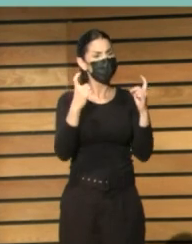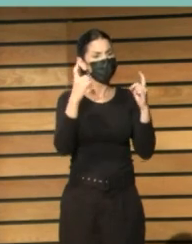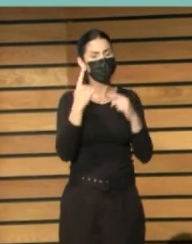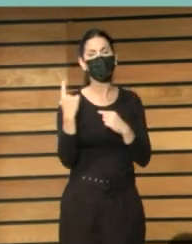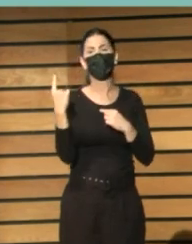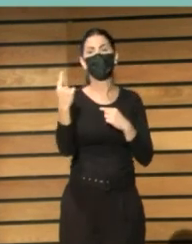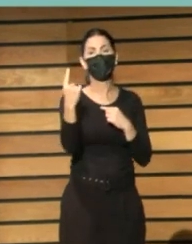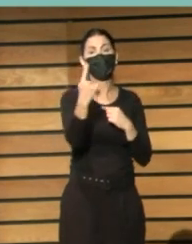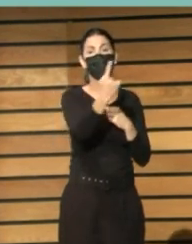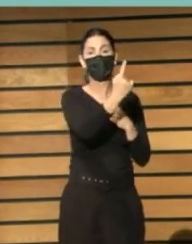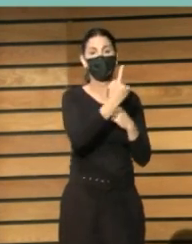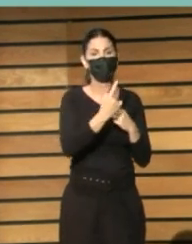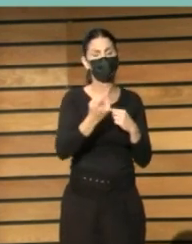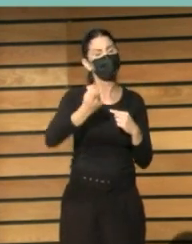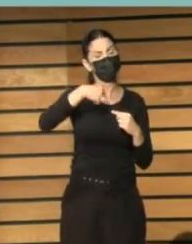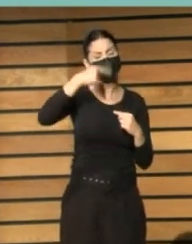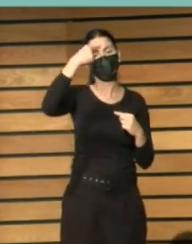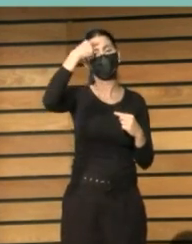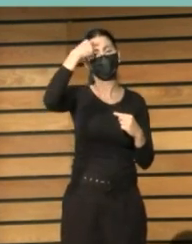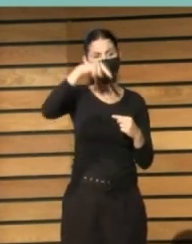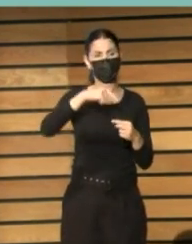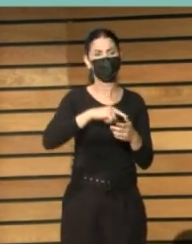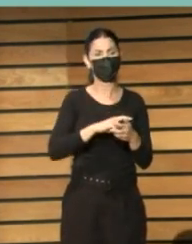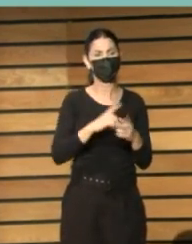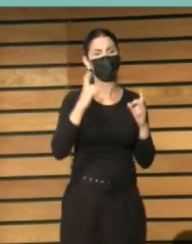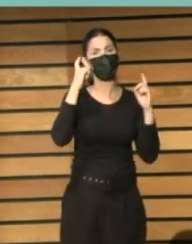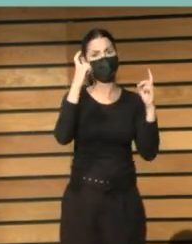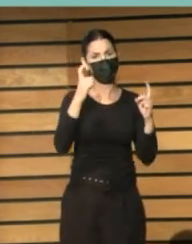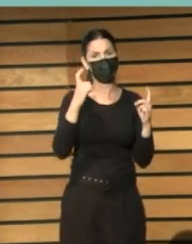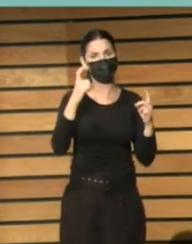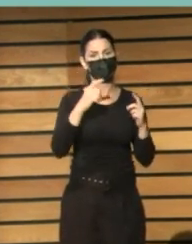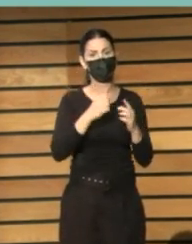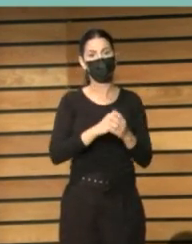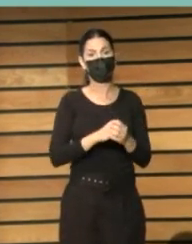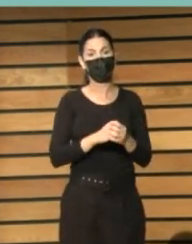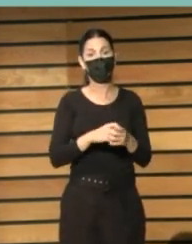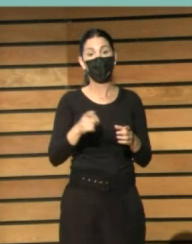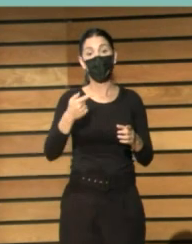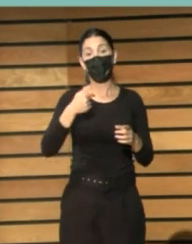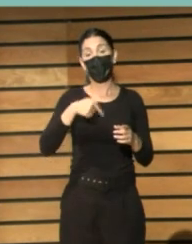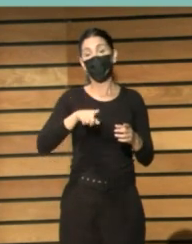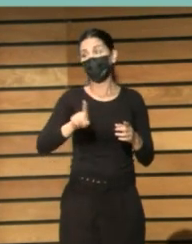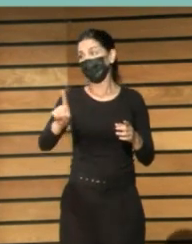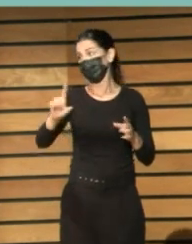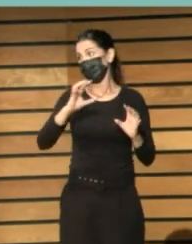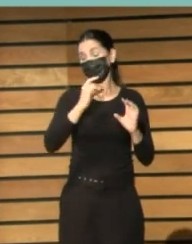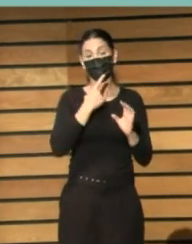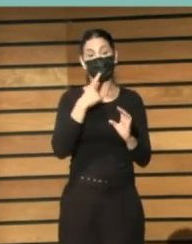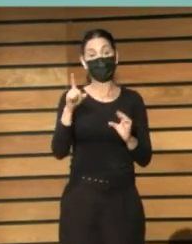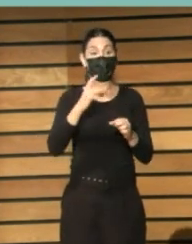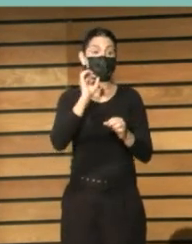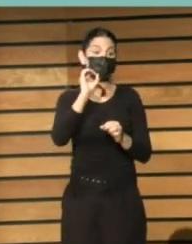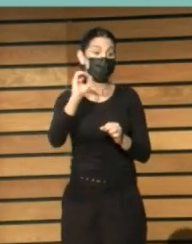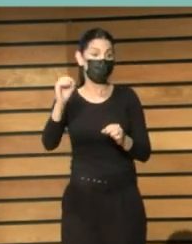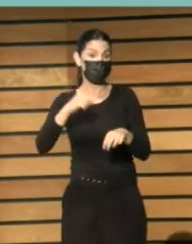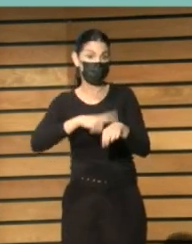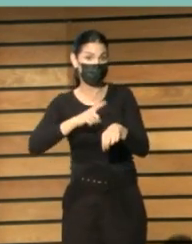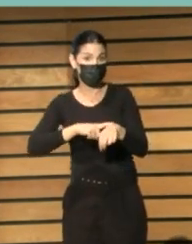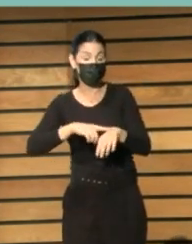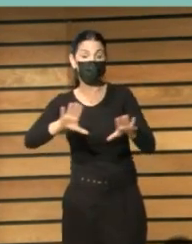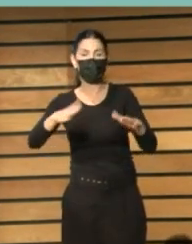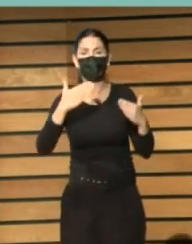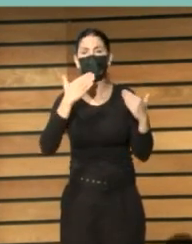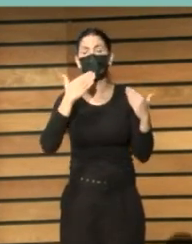que además todos somos conscientes tengo cero cero pero no me quiero despedir ni darle las gracias sin tener